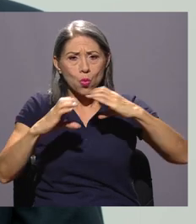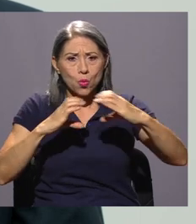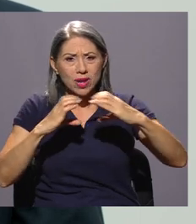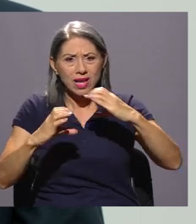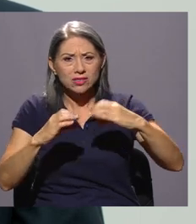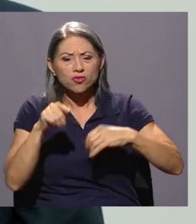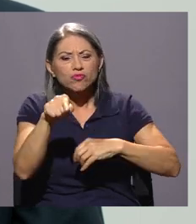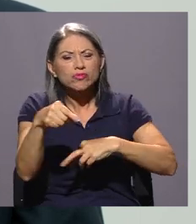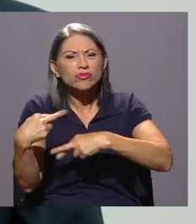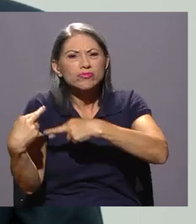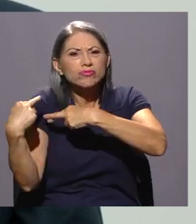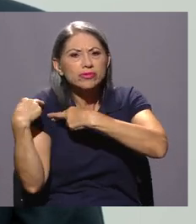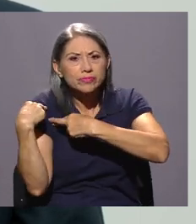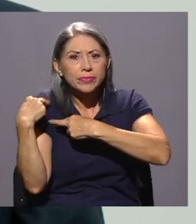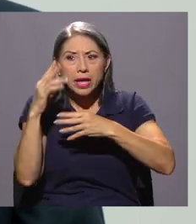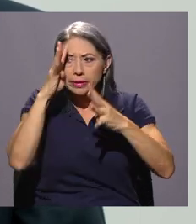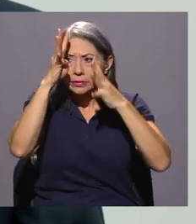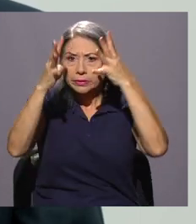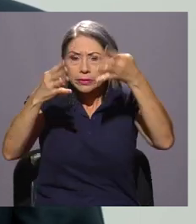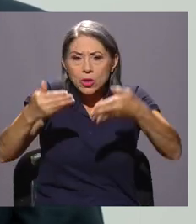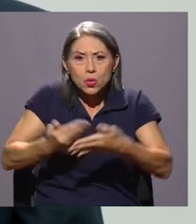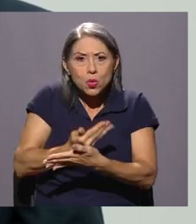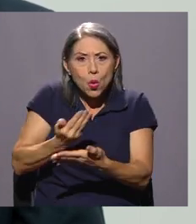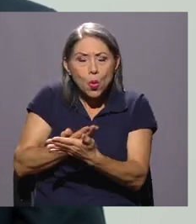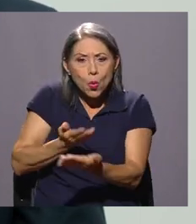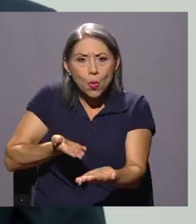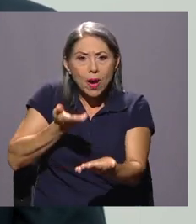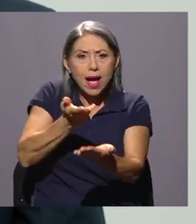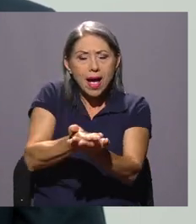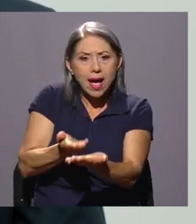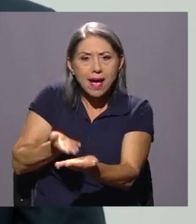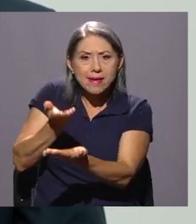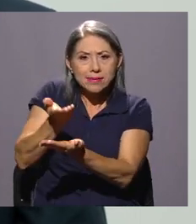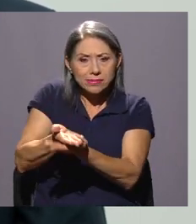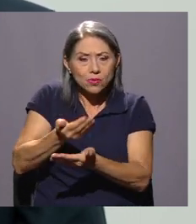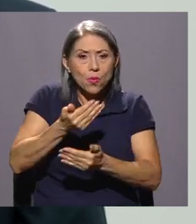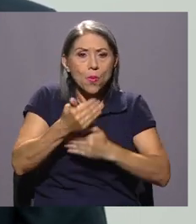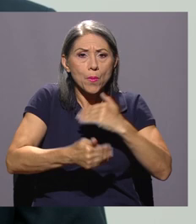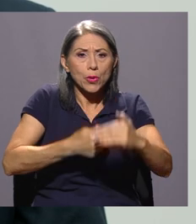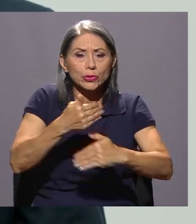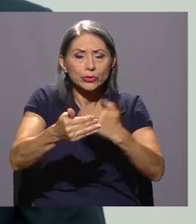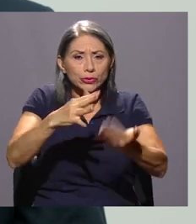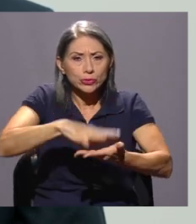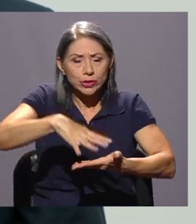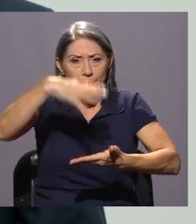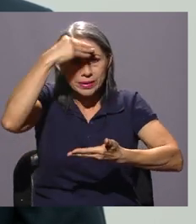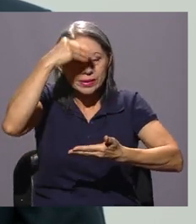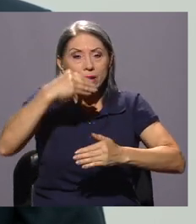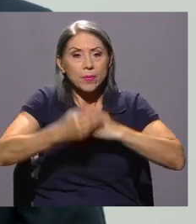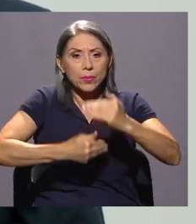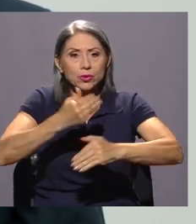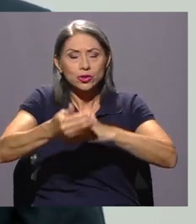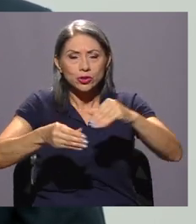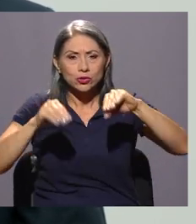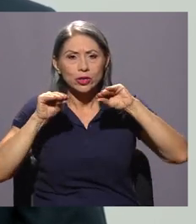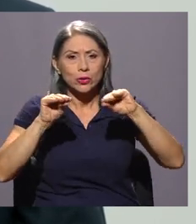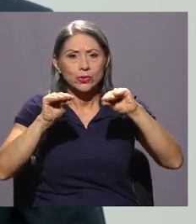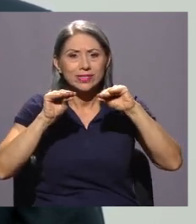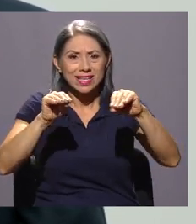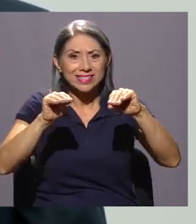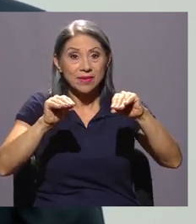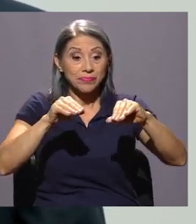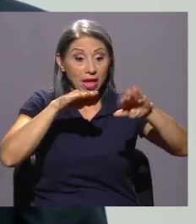Entonces, básicamente se encarga de la innovación a los procesos de aprendizaje o los procesos de docencia,